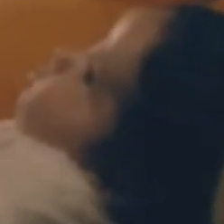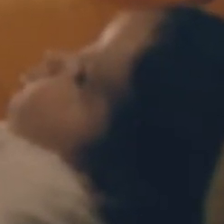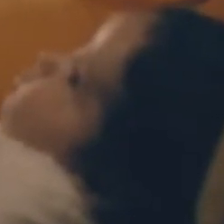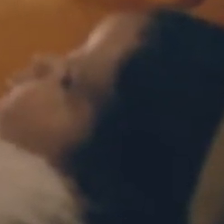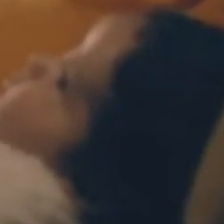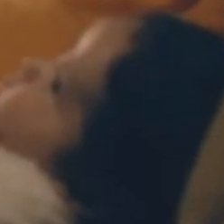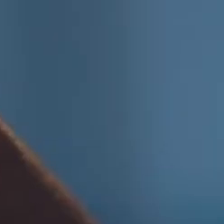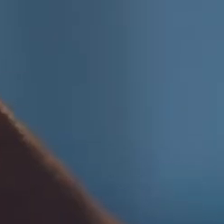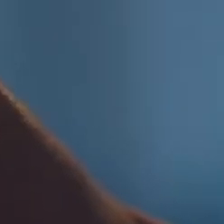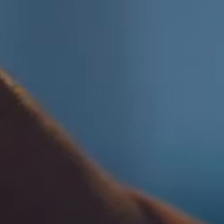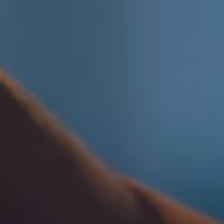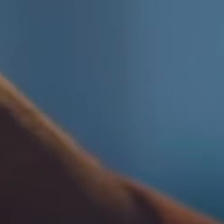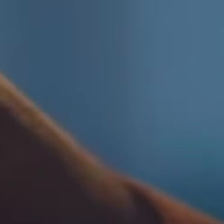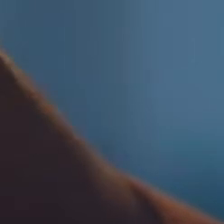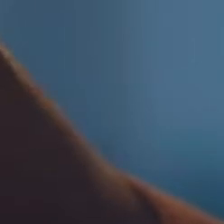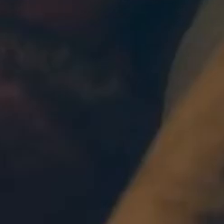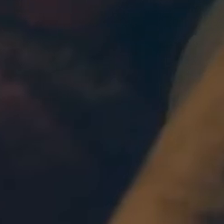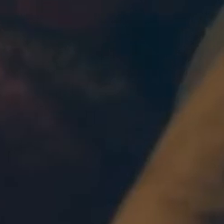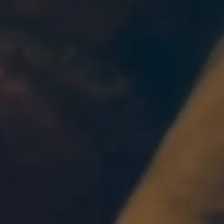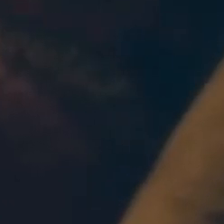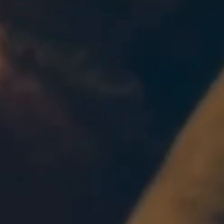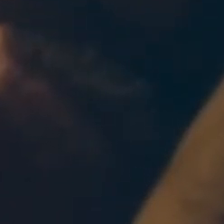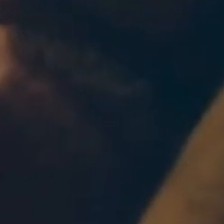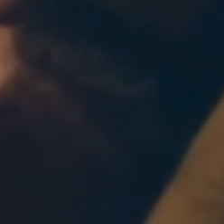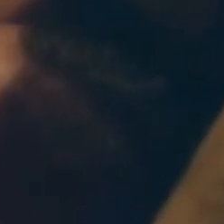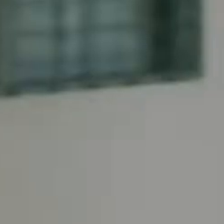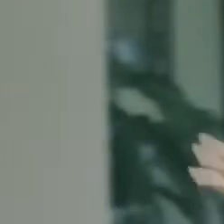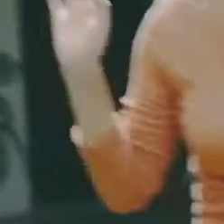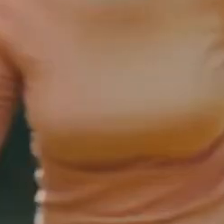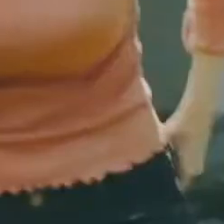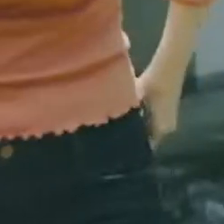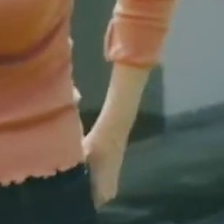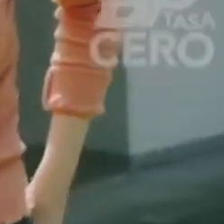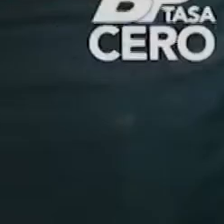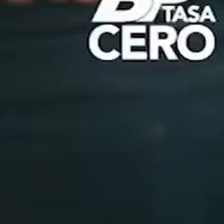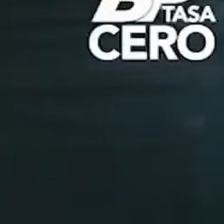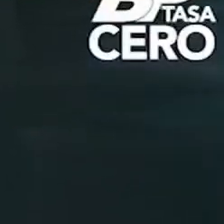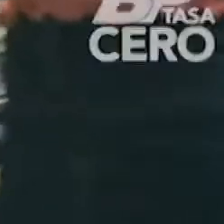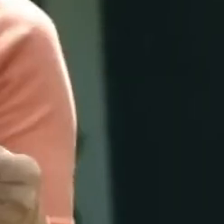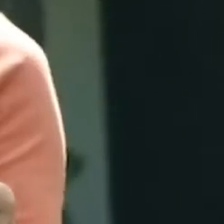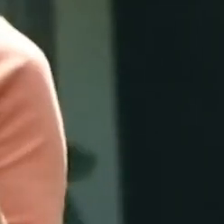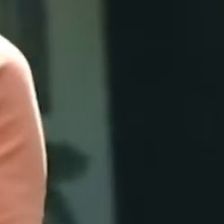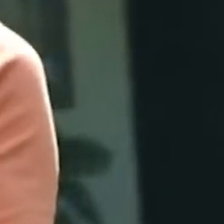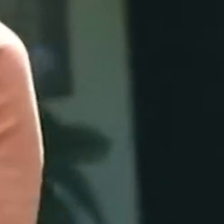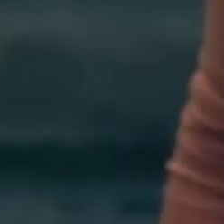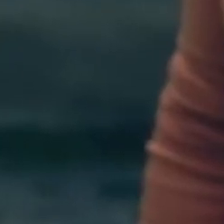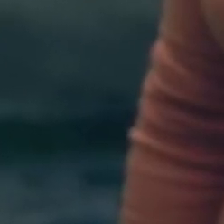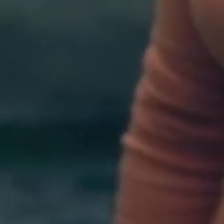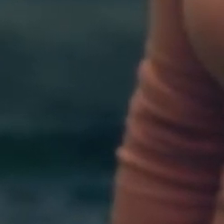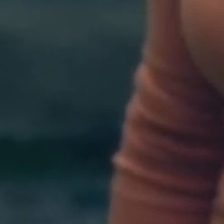disponer de más tiempo y una amplia red para pagar. Hacer compras seguras por Internet, BP, tasa cero y puntos.